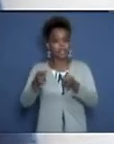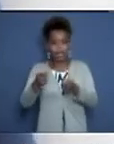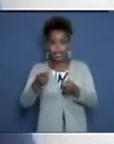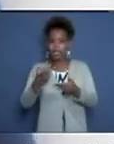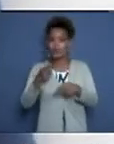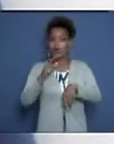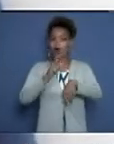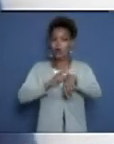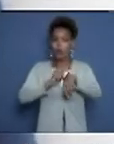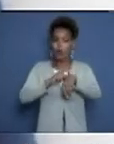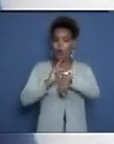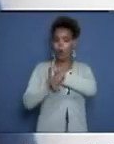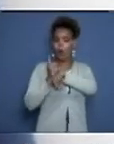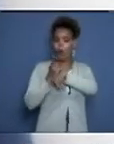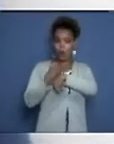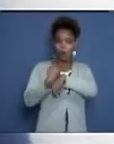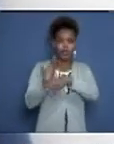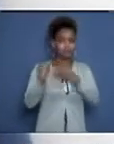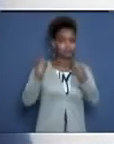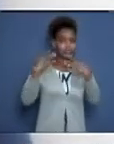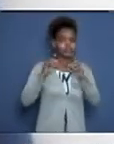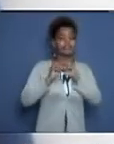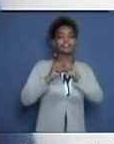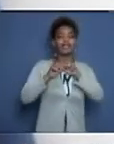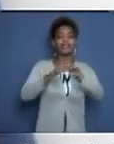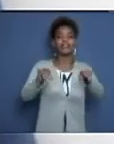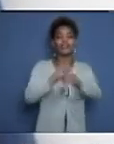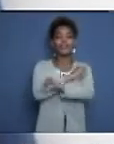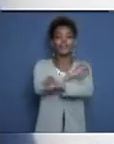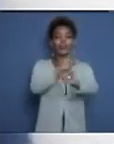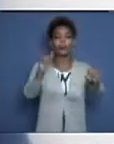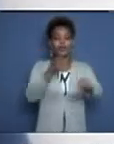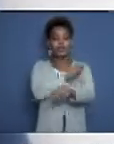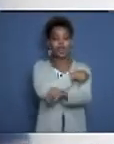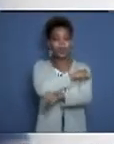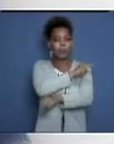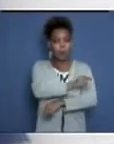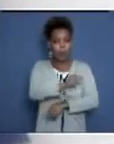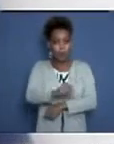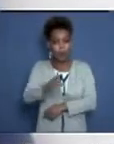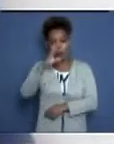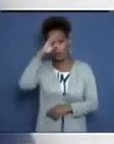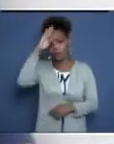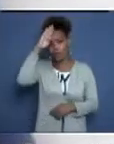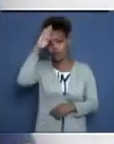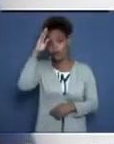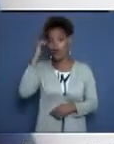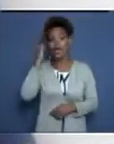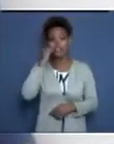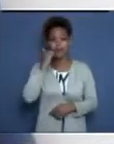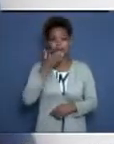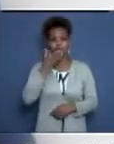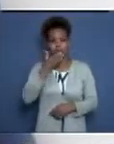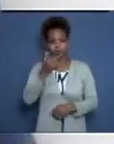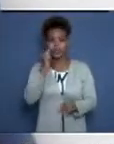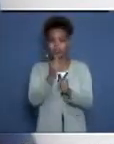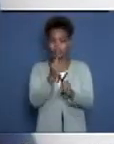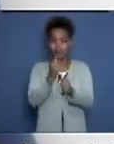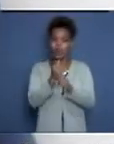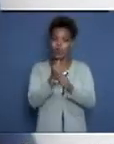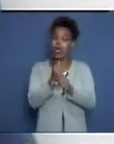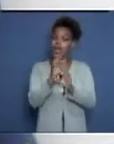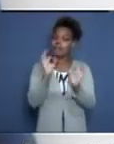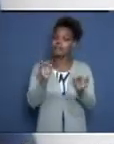una gran cantidad de horas de transmisión, récord para cada uno de estos medios. Pero no solamente la cantidad de horas de transmisión, sino la calidad. Así que a nuestros